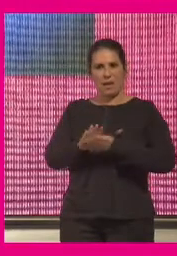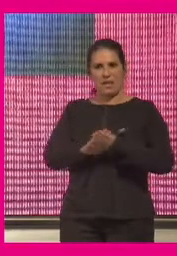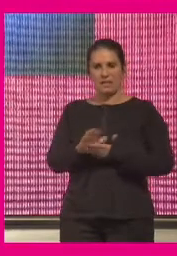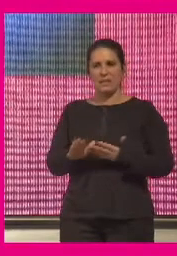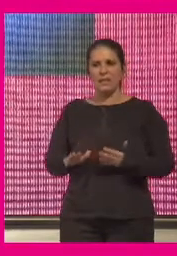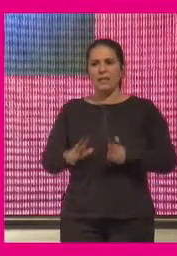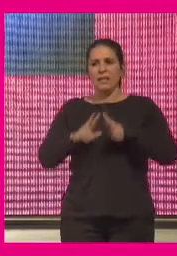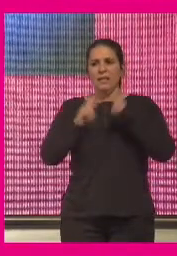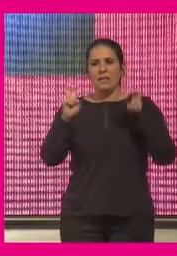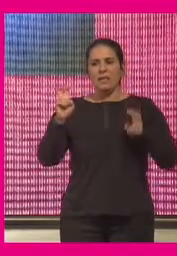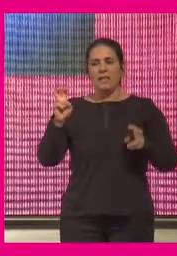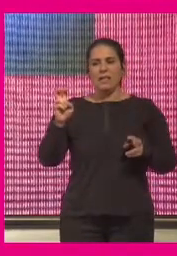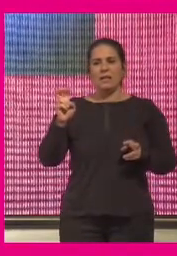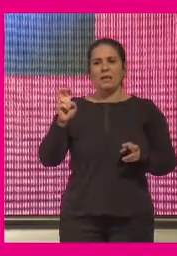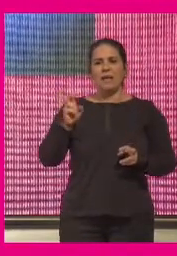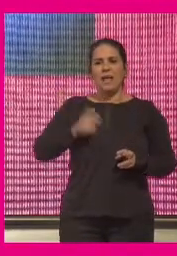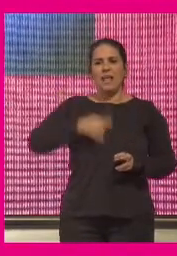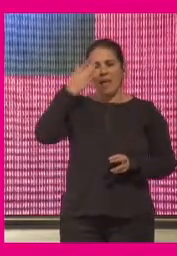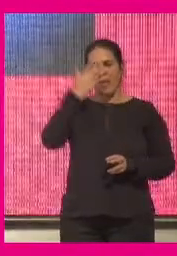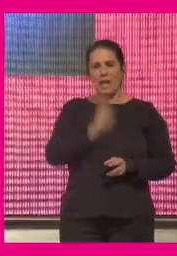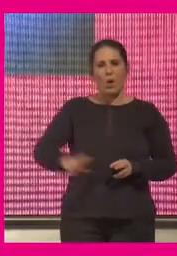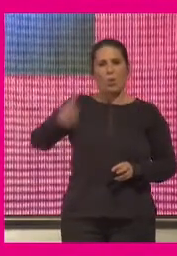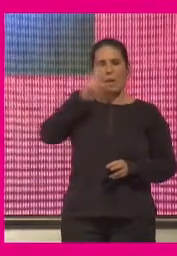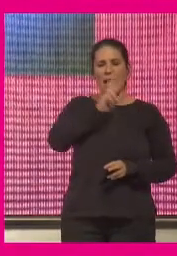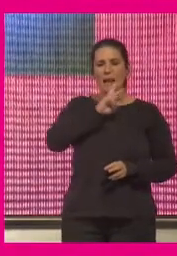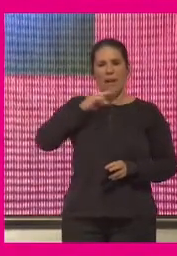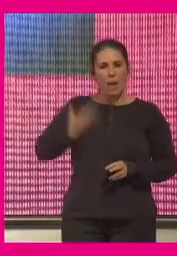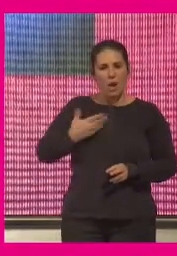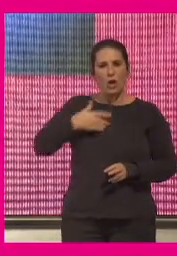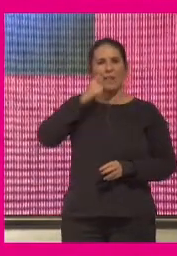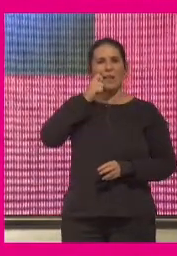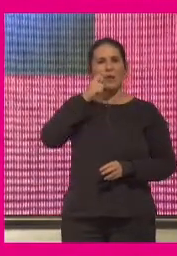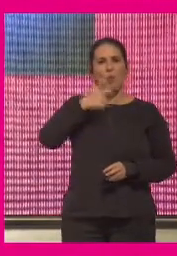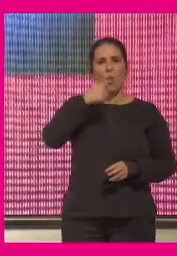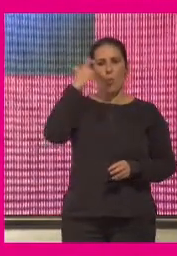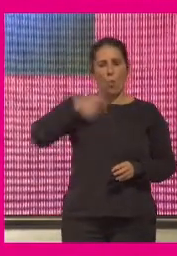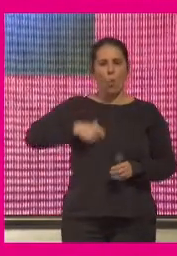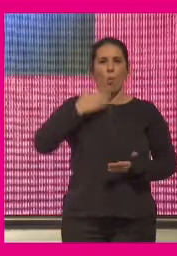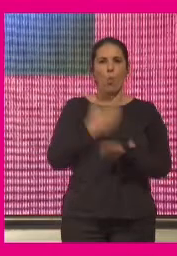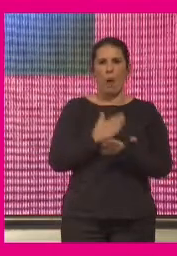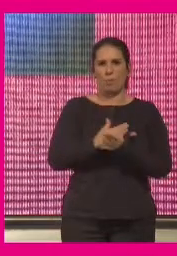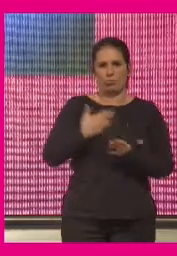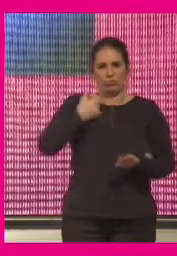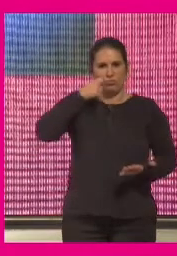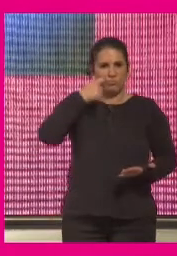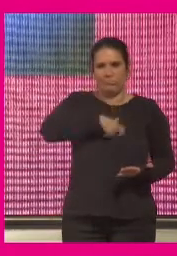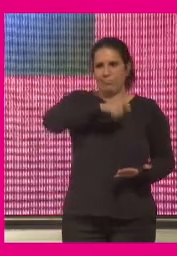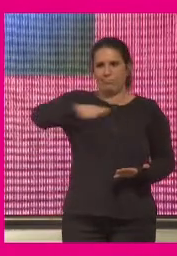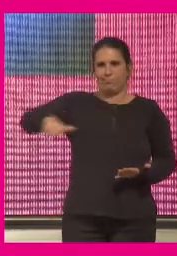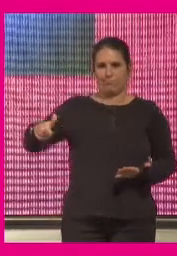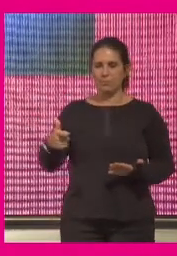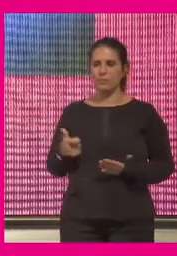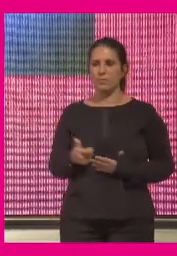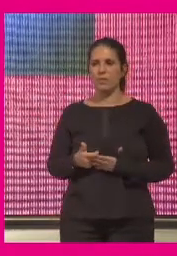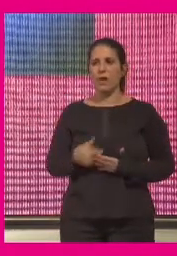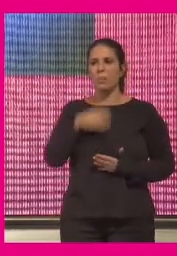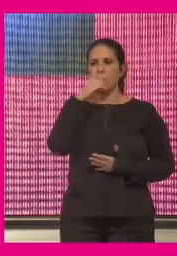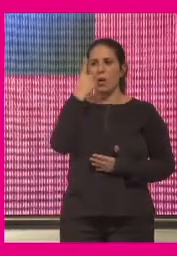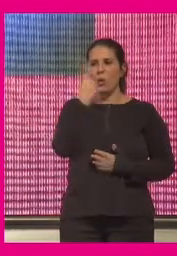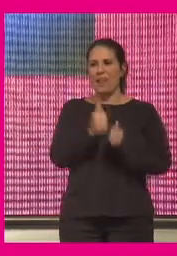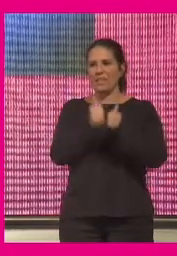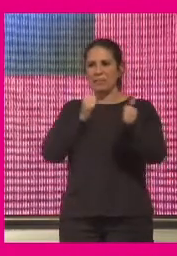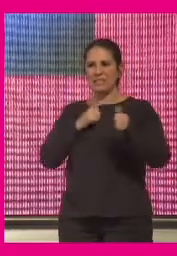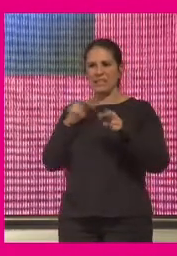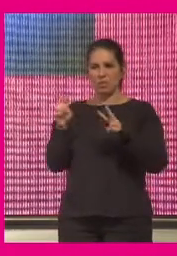a la necesidad de recuperar la centralidad del valor de los cuerpos del valor de lo corpóreo porque me estaba acordando de que una de las